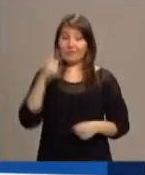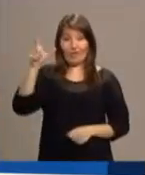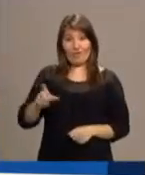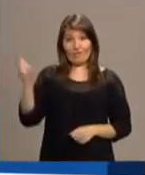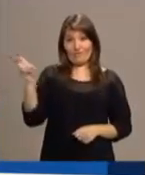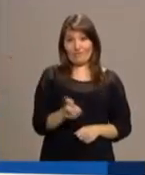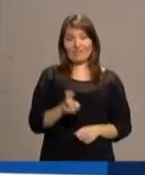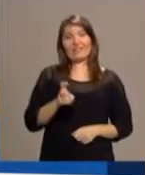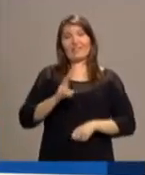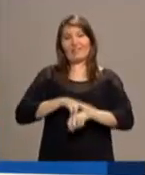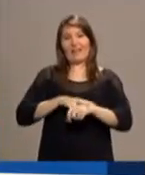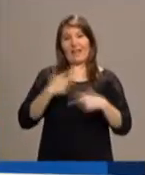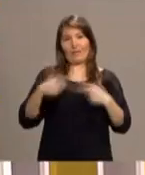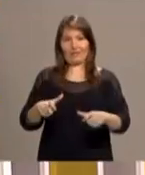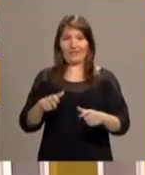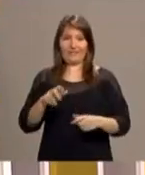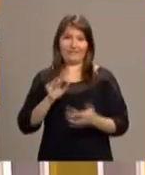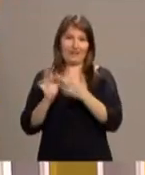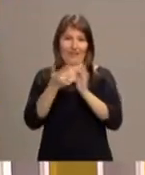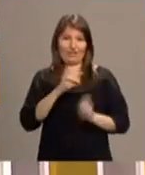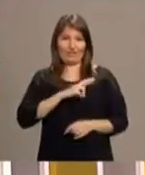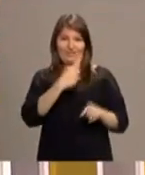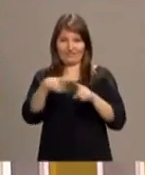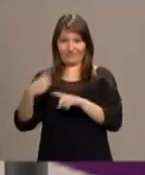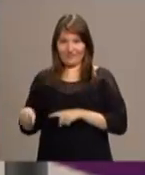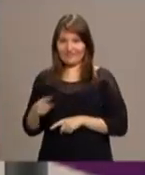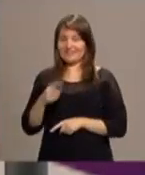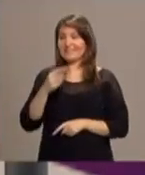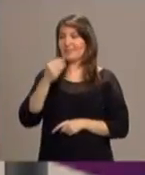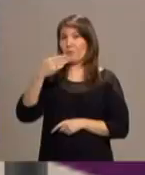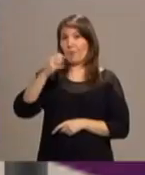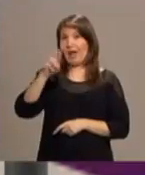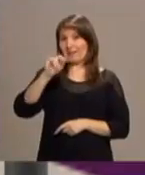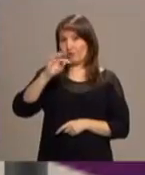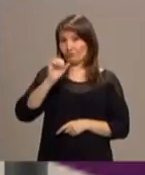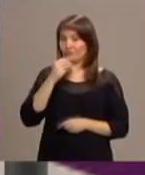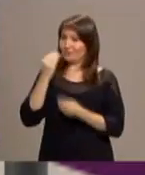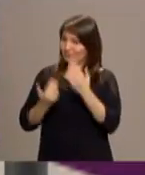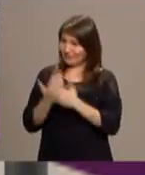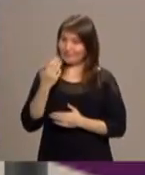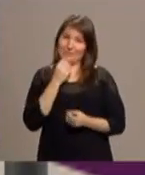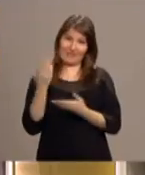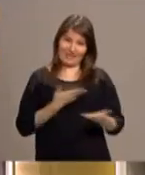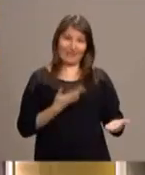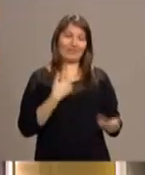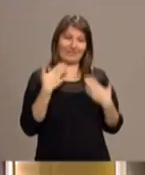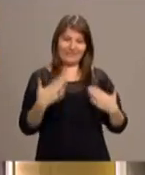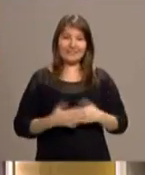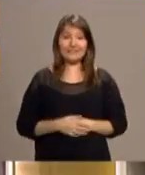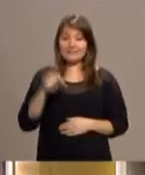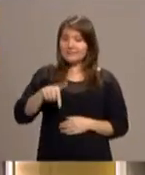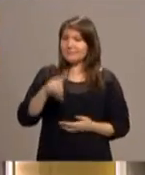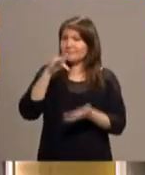Interconfesionales, Manuel Barrios, bienvenido. Gracias, gracias. Manuel, muy brevemente si nos puedes introducir un poco el origen y el